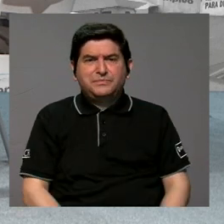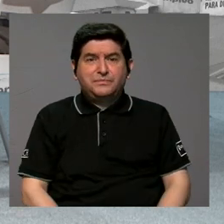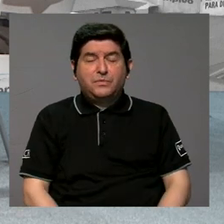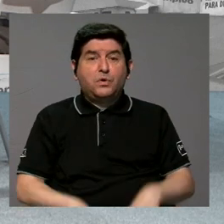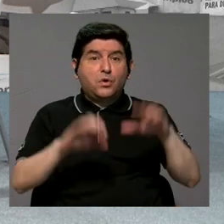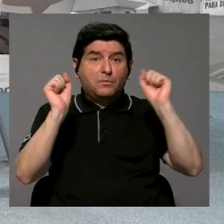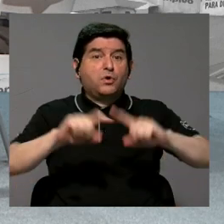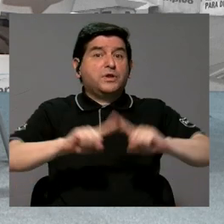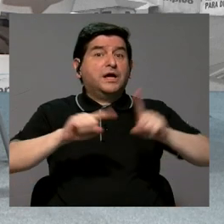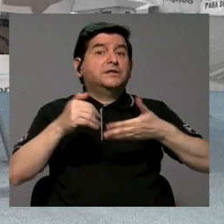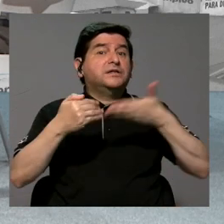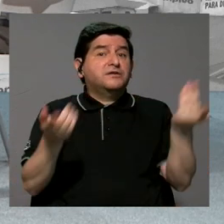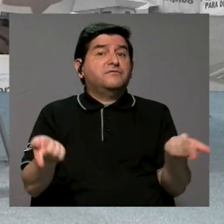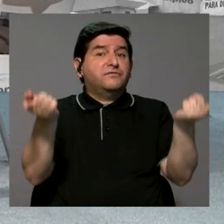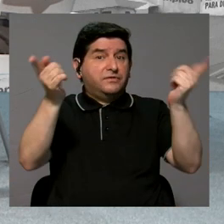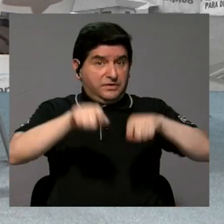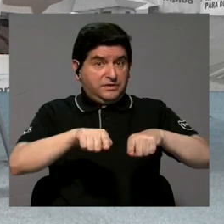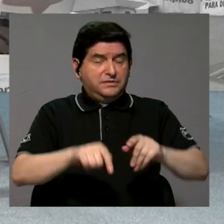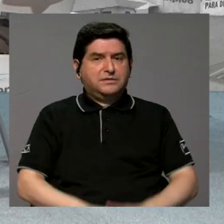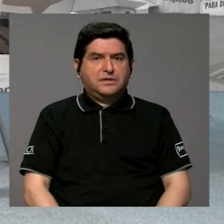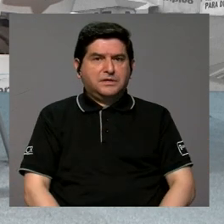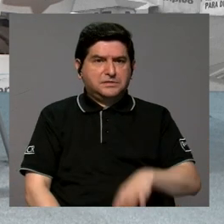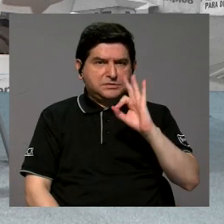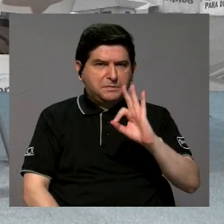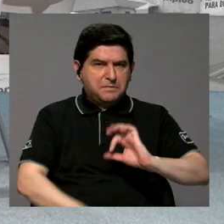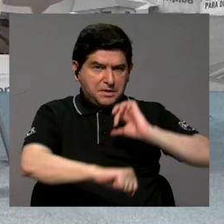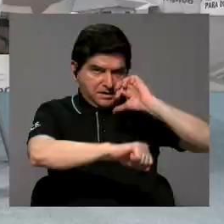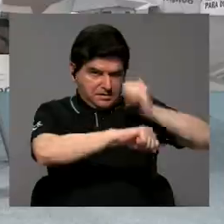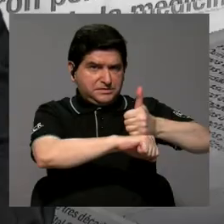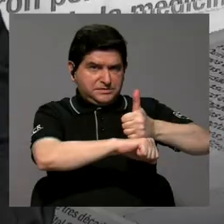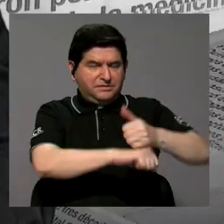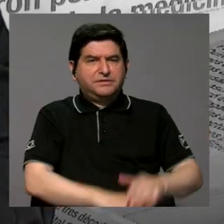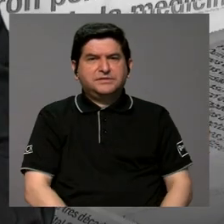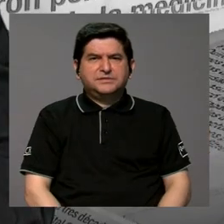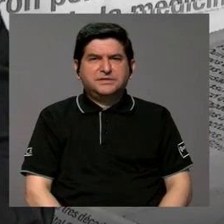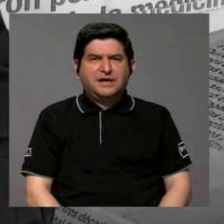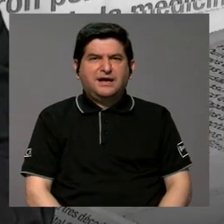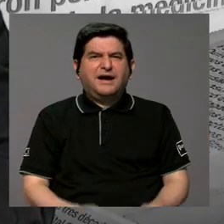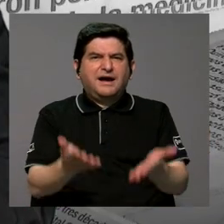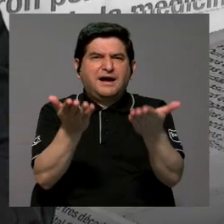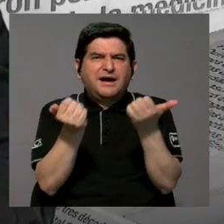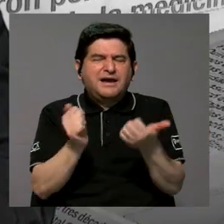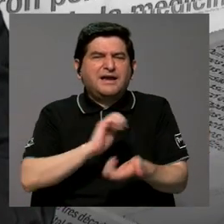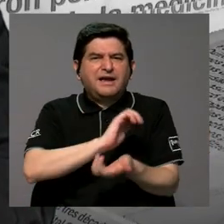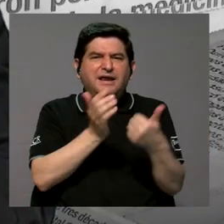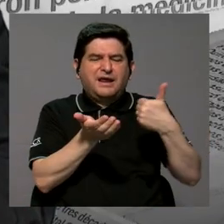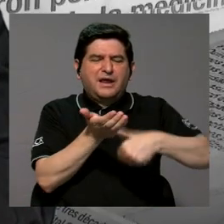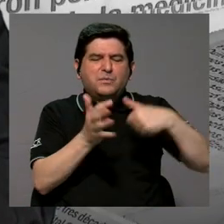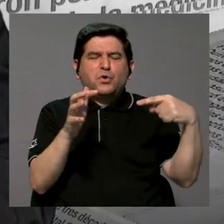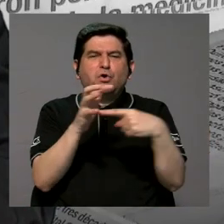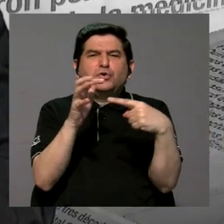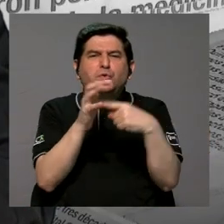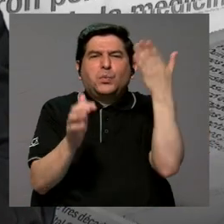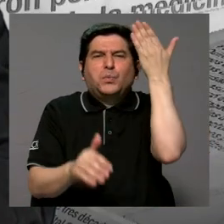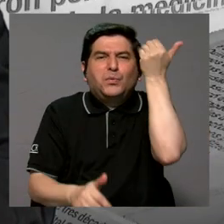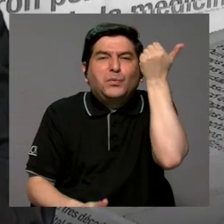todo porque se puede prestar para muchas cosas, tendría que estar muy bien definido para qué se quiere ese referéndum,